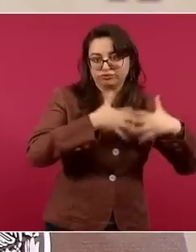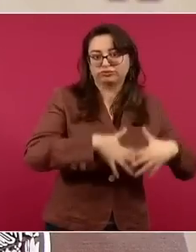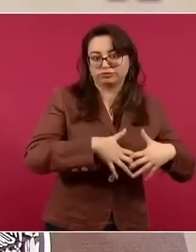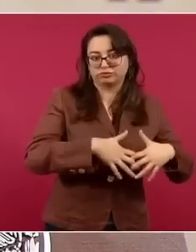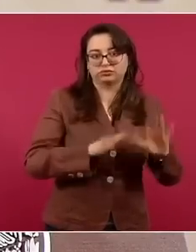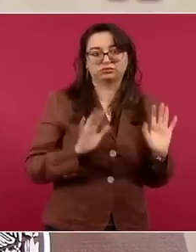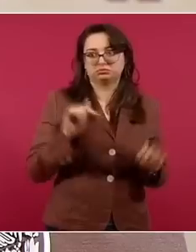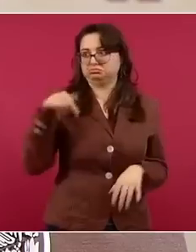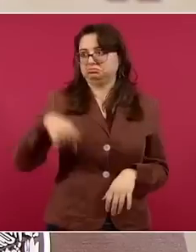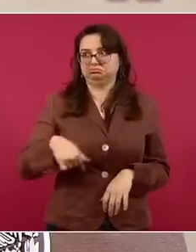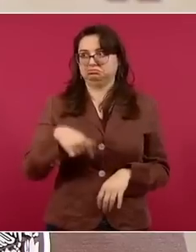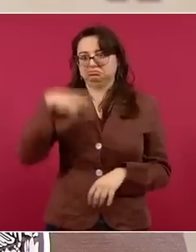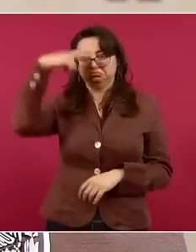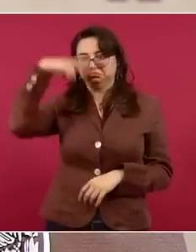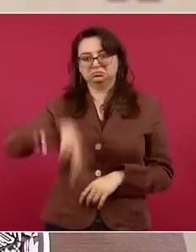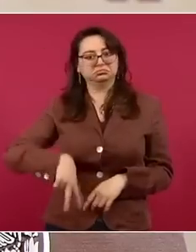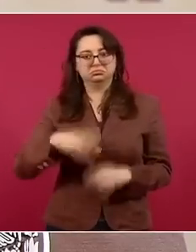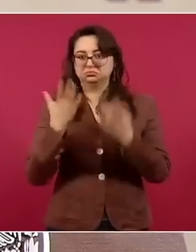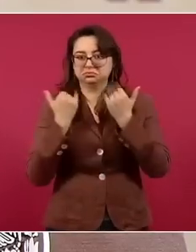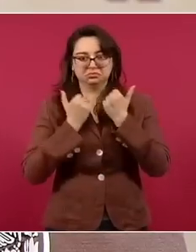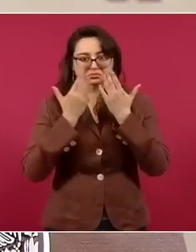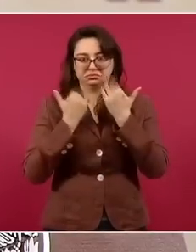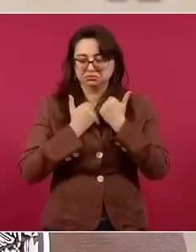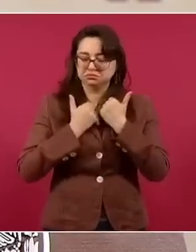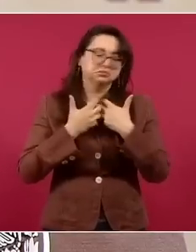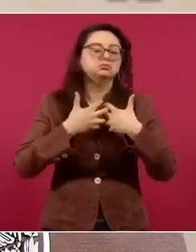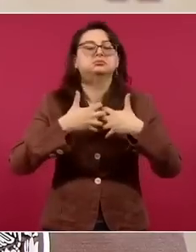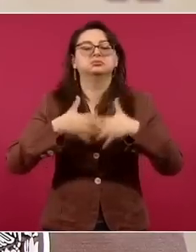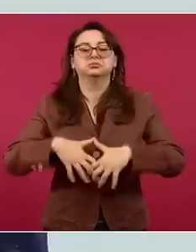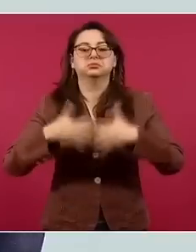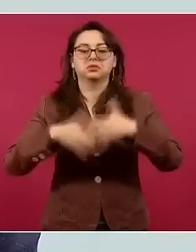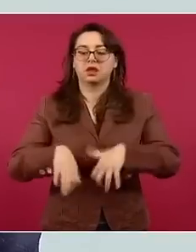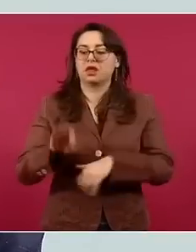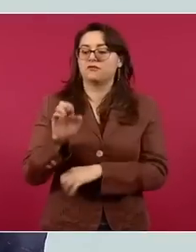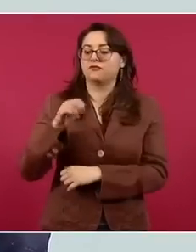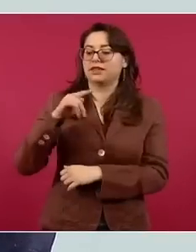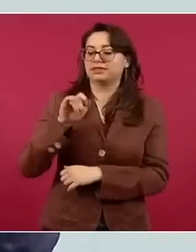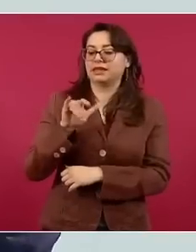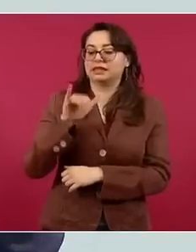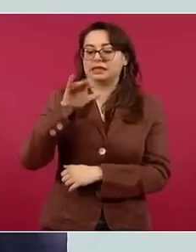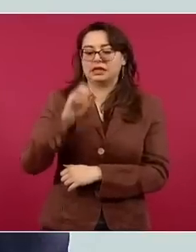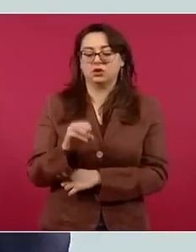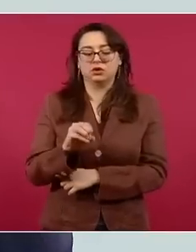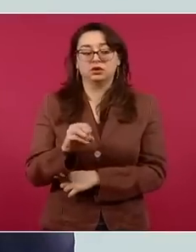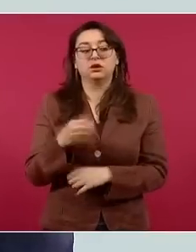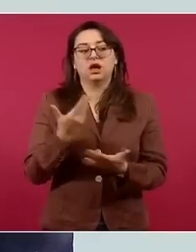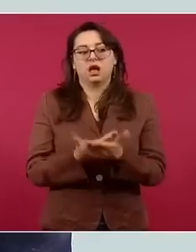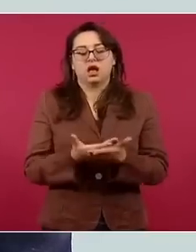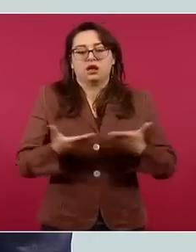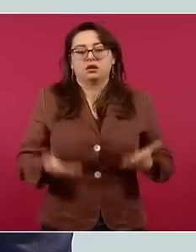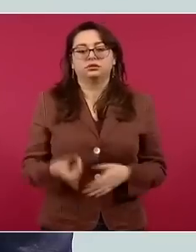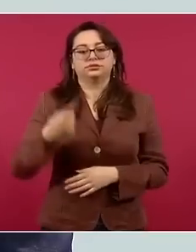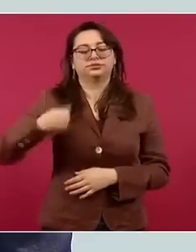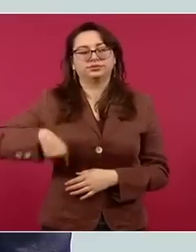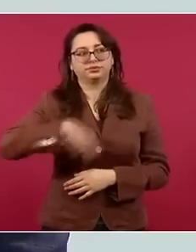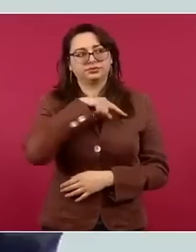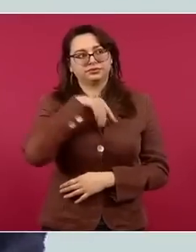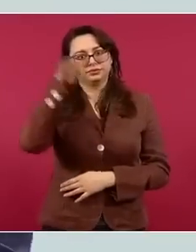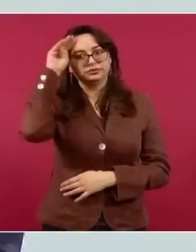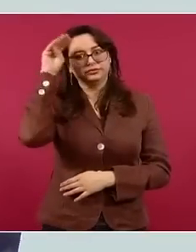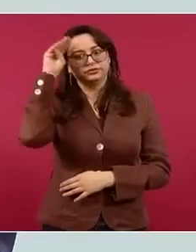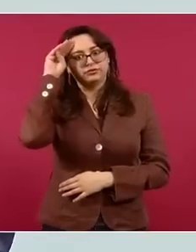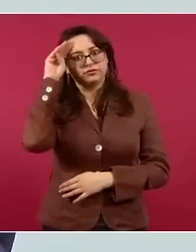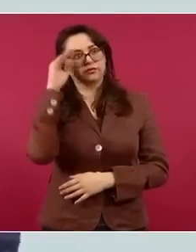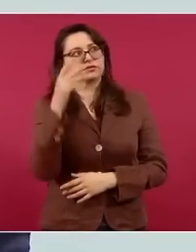Y la actitud que tiene el gobierno de México es nosotros no queremos que nos pase, por lo tanto tenemos que tener una anticipación